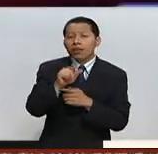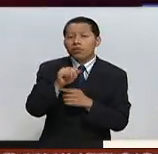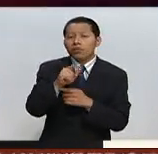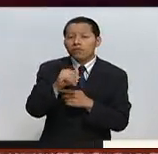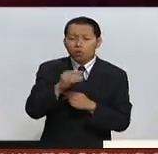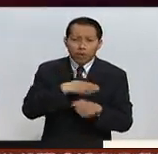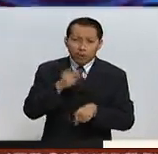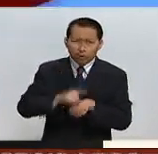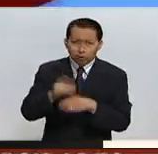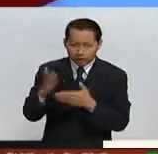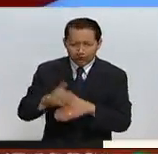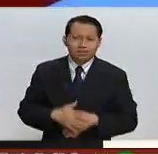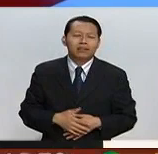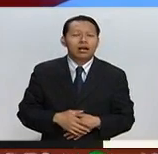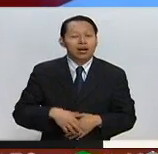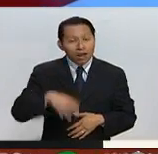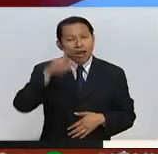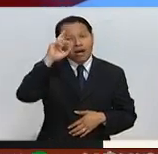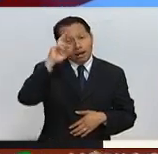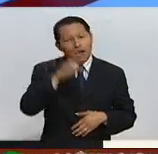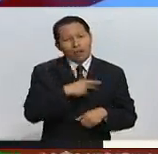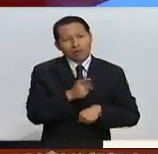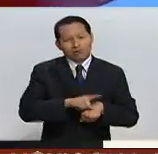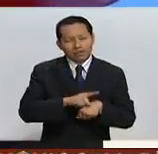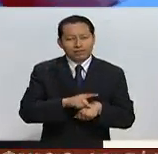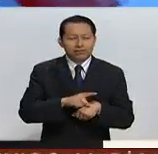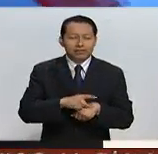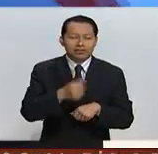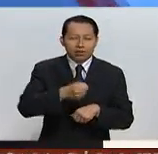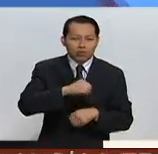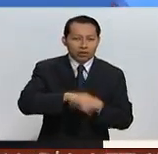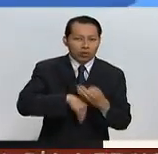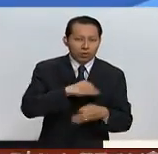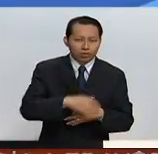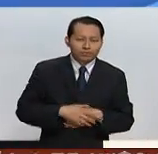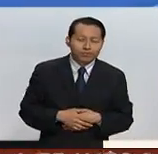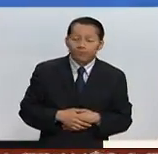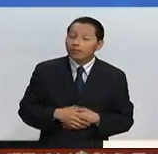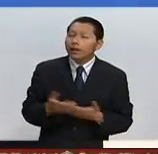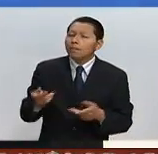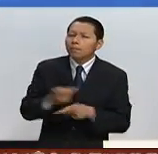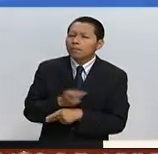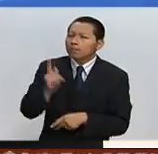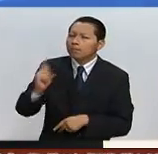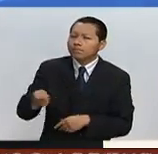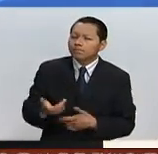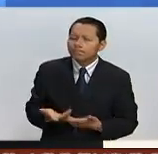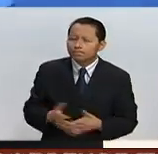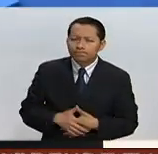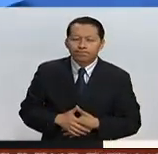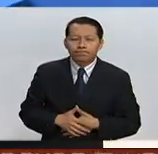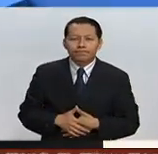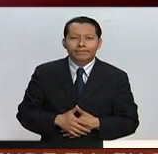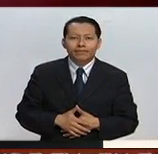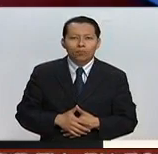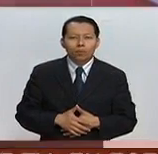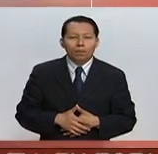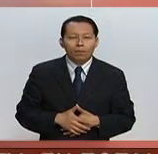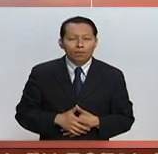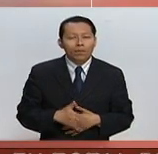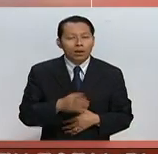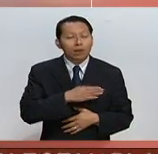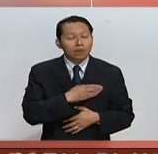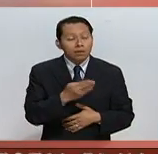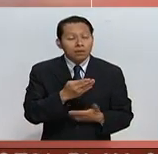días. ¿Qué tal? Muy buenos días, un saludo a todos. ¿Cuál es tu primera lectura al respecto? Bueno, pues mi primera lectura es que